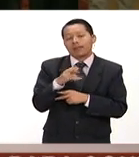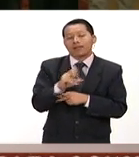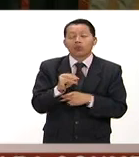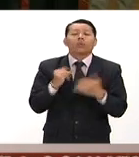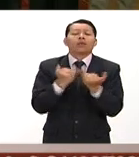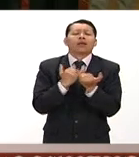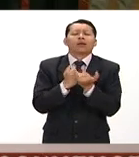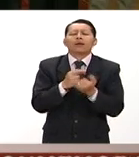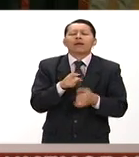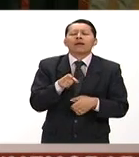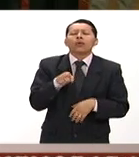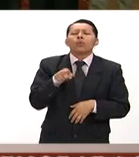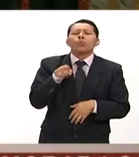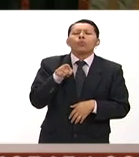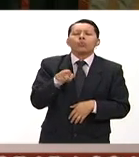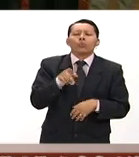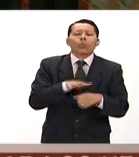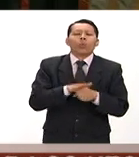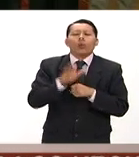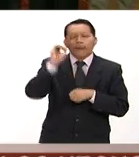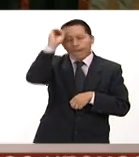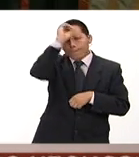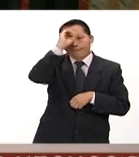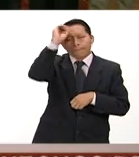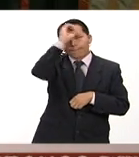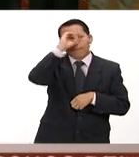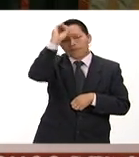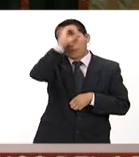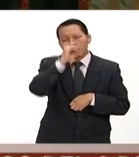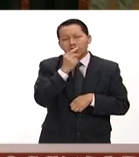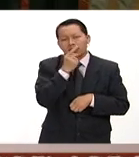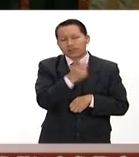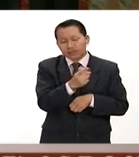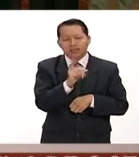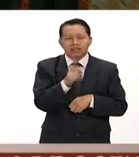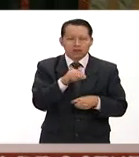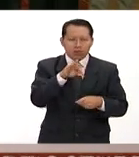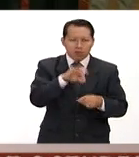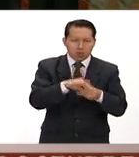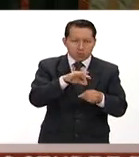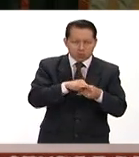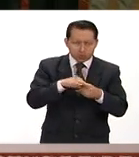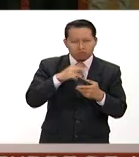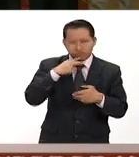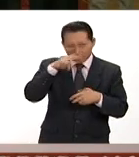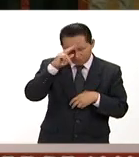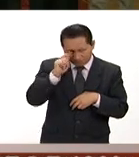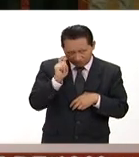muestra más ¿tú qué opinas? hay quienes dicen una muestra más del voto irracional ¿tú crees eso?